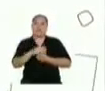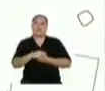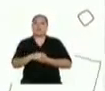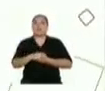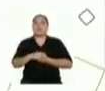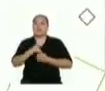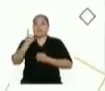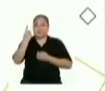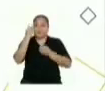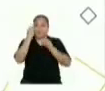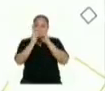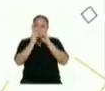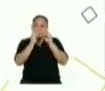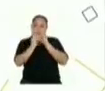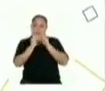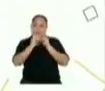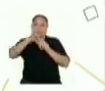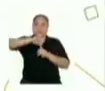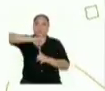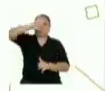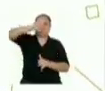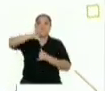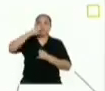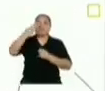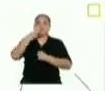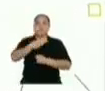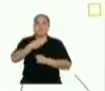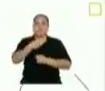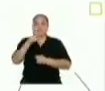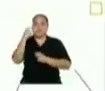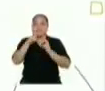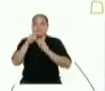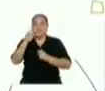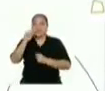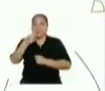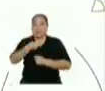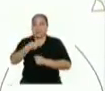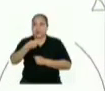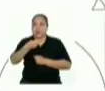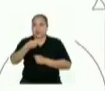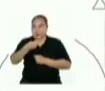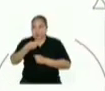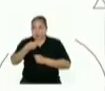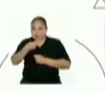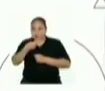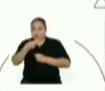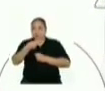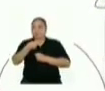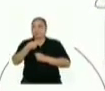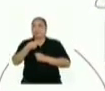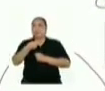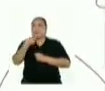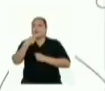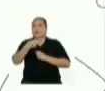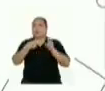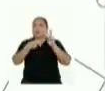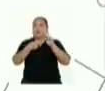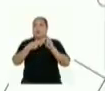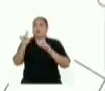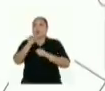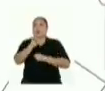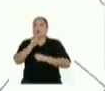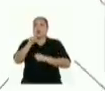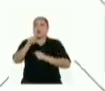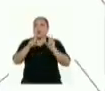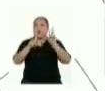Primero despejamos en la relación la altura h, de tal manera que nos queda h al cuadrado igual a L al cuadrado